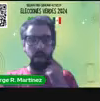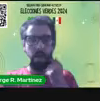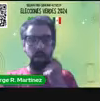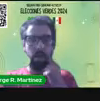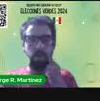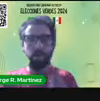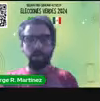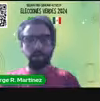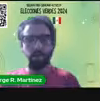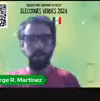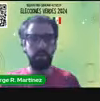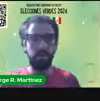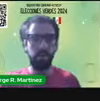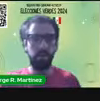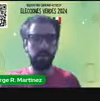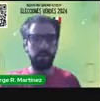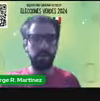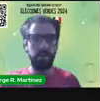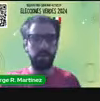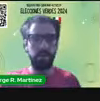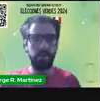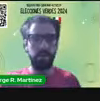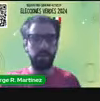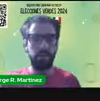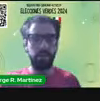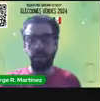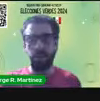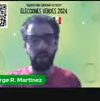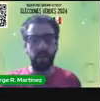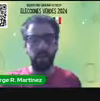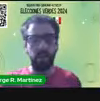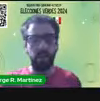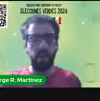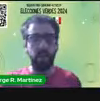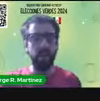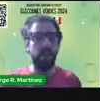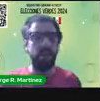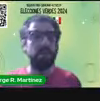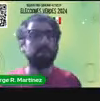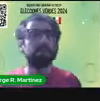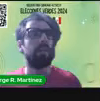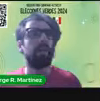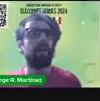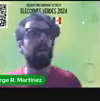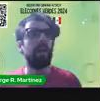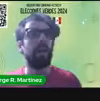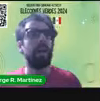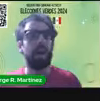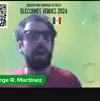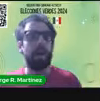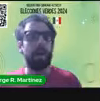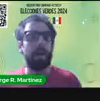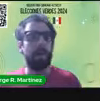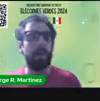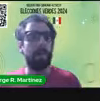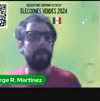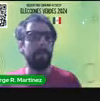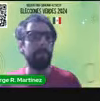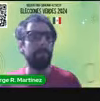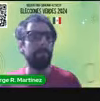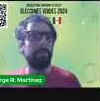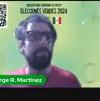basura electoral en este momento, pero creo que sí hay mucho tema, creo que se está metiendo el tema